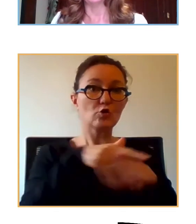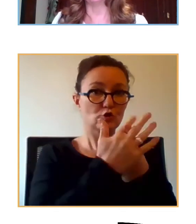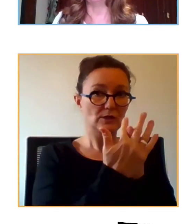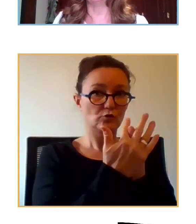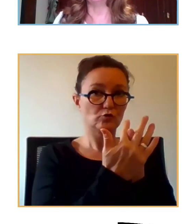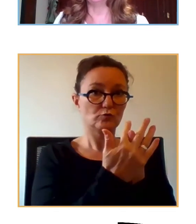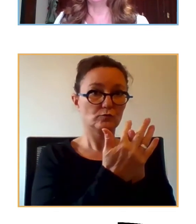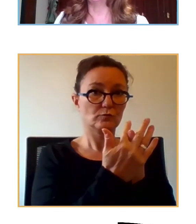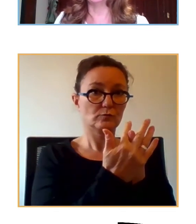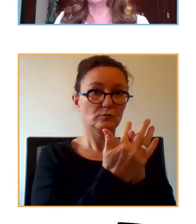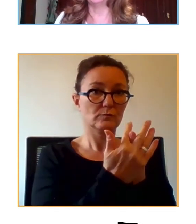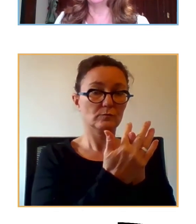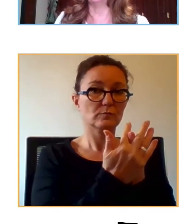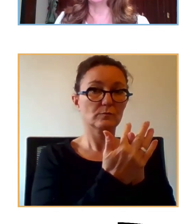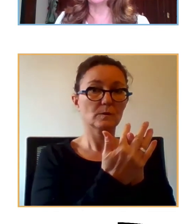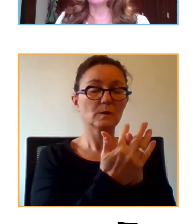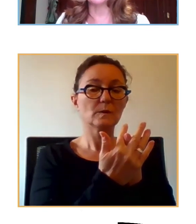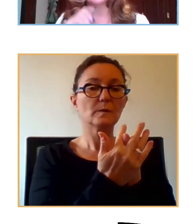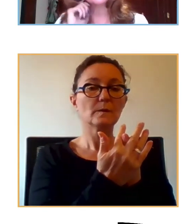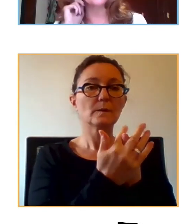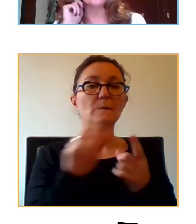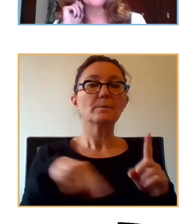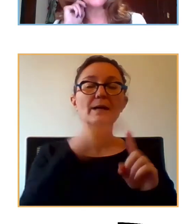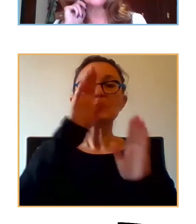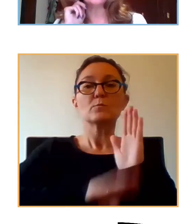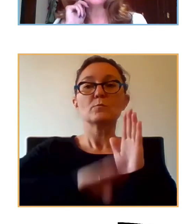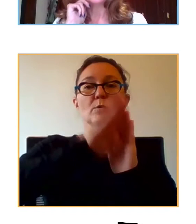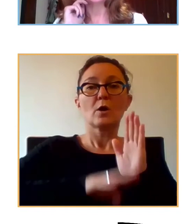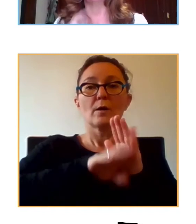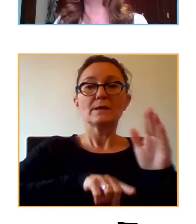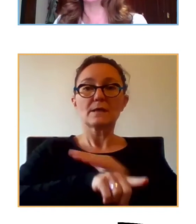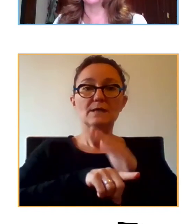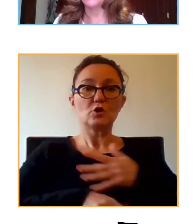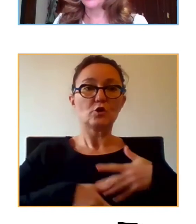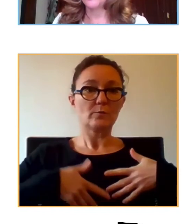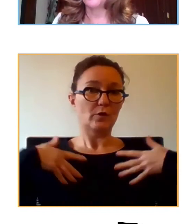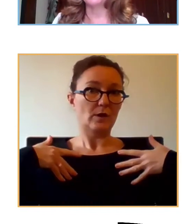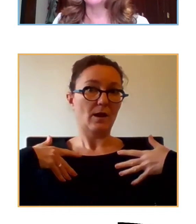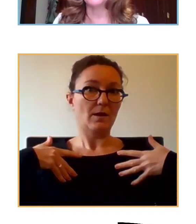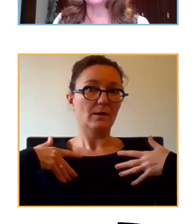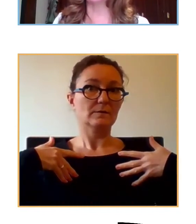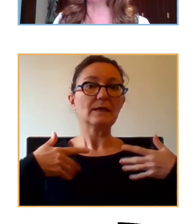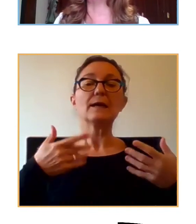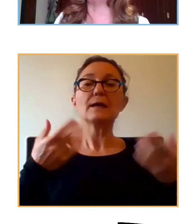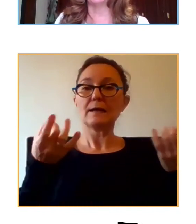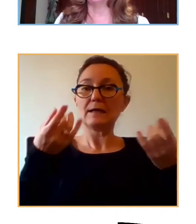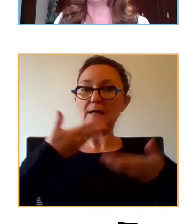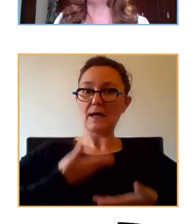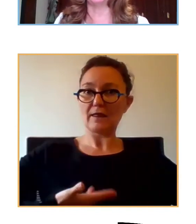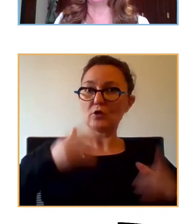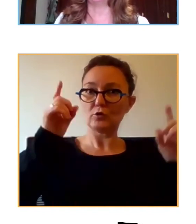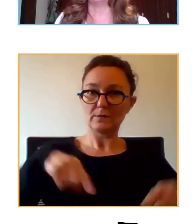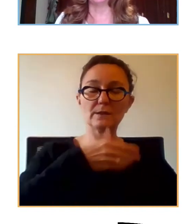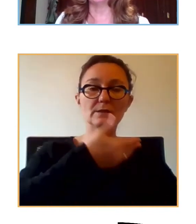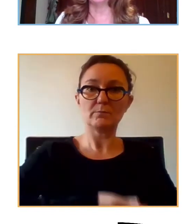y los programas de gestión emocional, la relajación es importante. Estamos trabajando